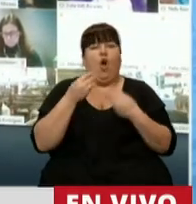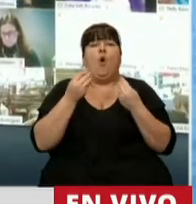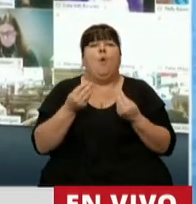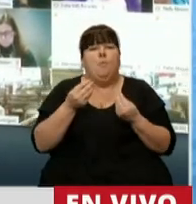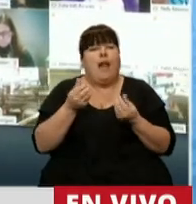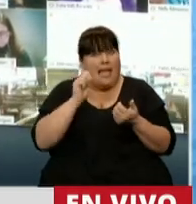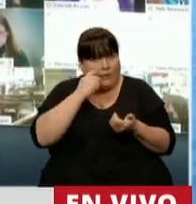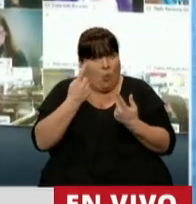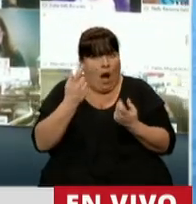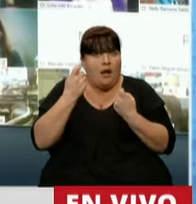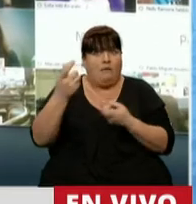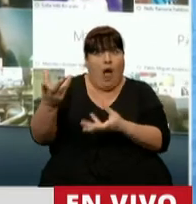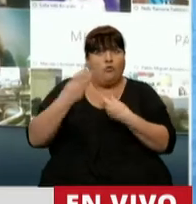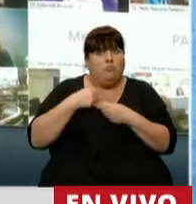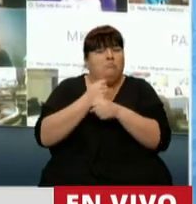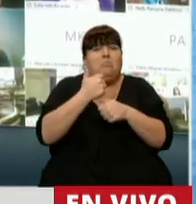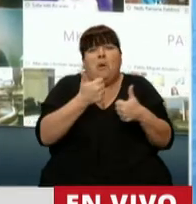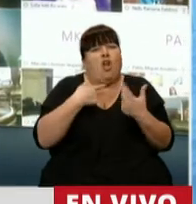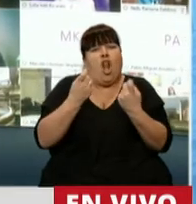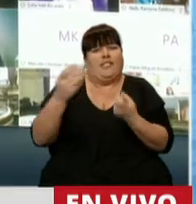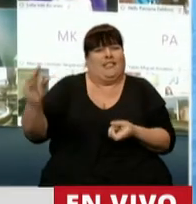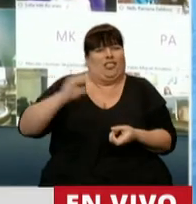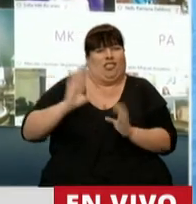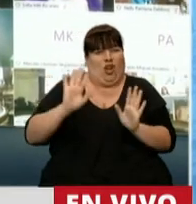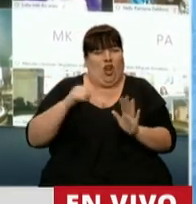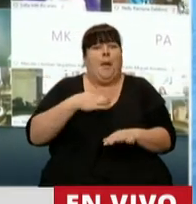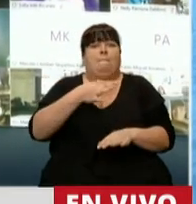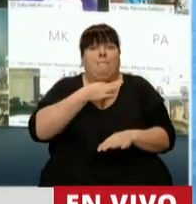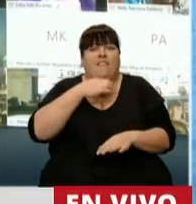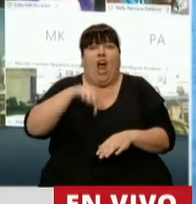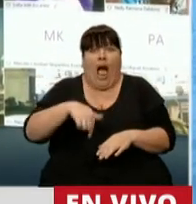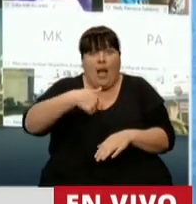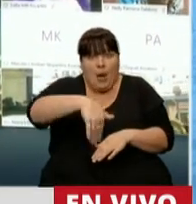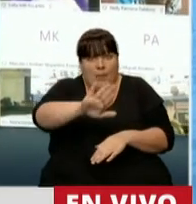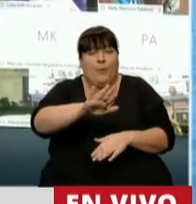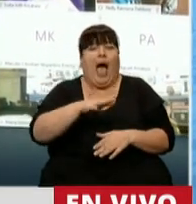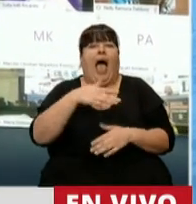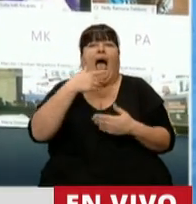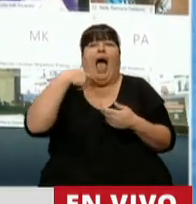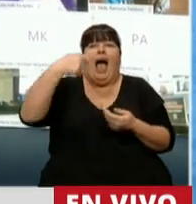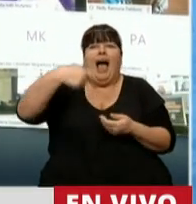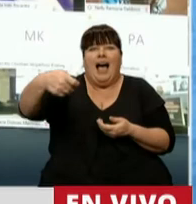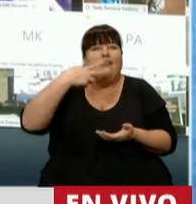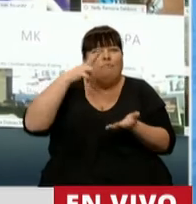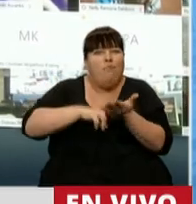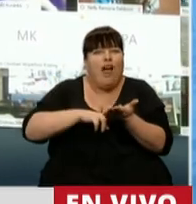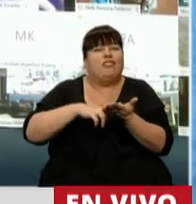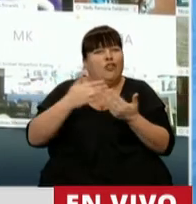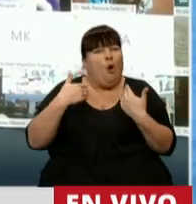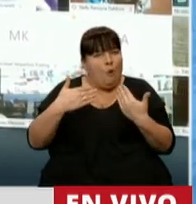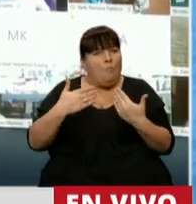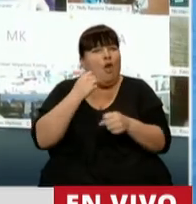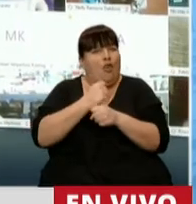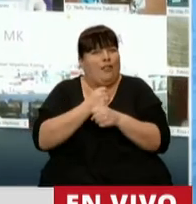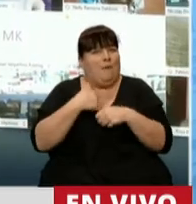viene bien la mano y preferimos, y ahora que vamos a tener facilidades impositivas, vamos a